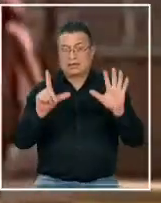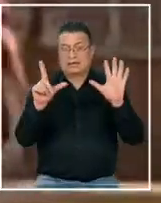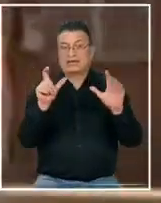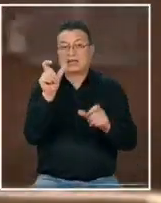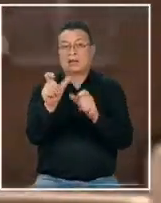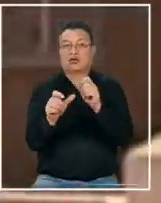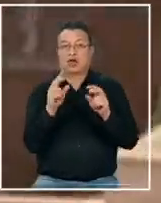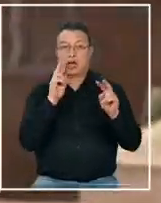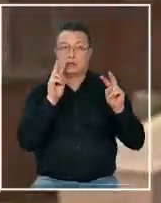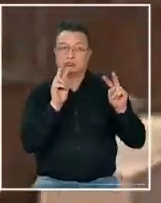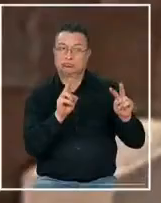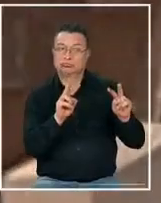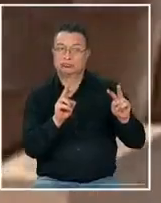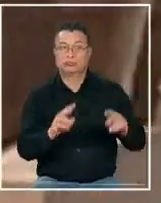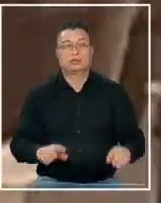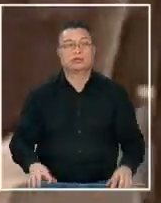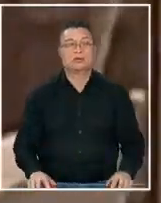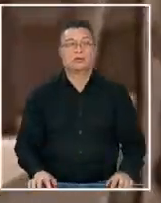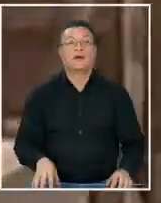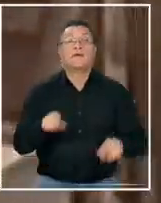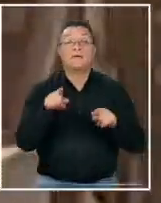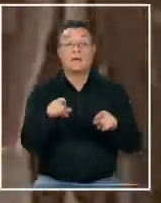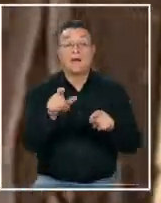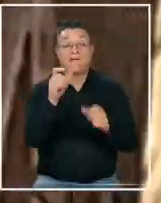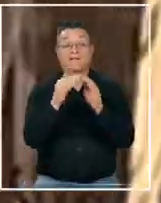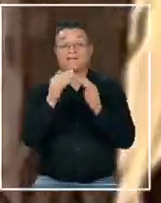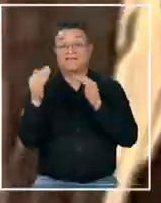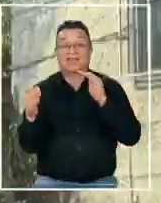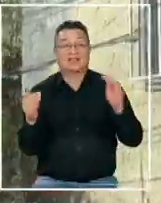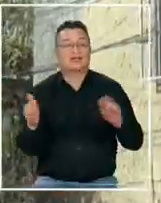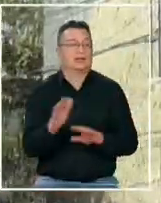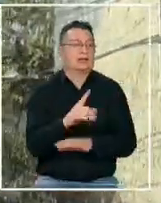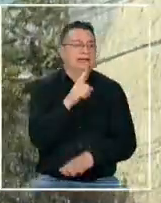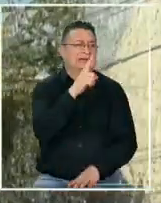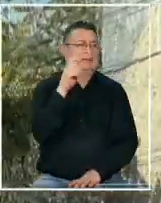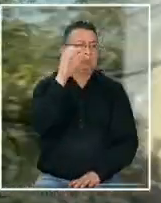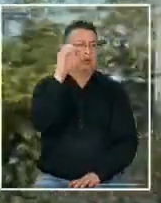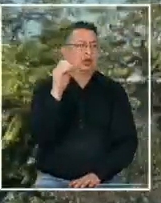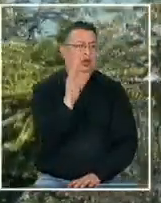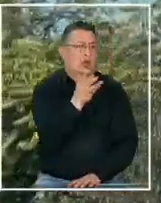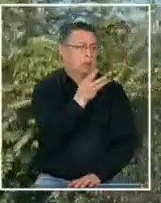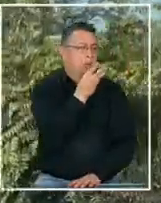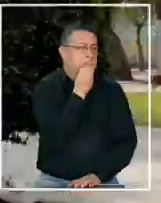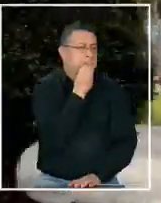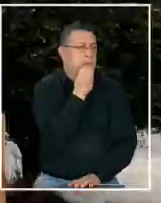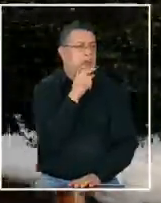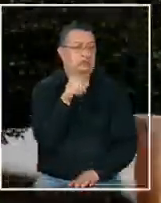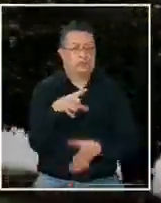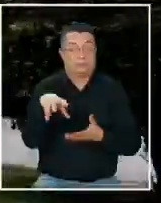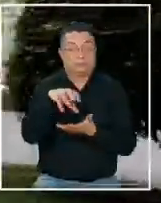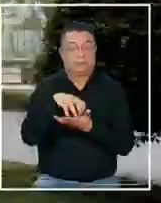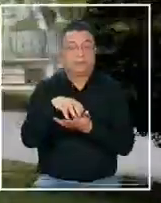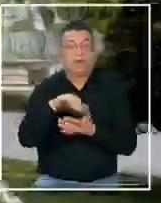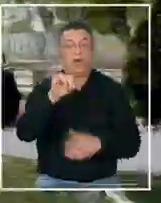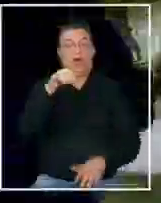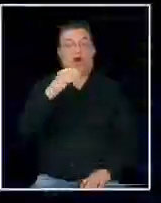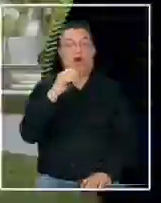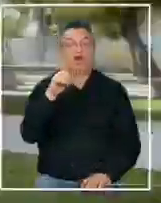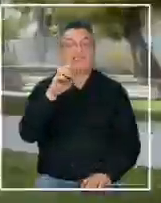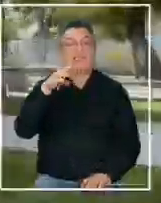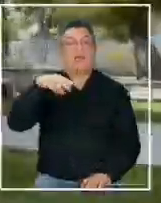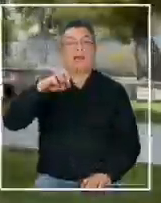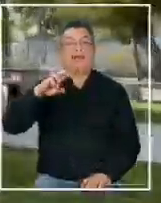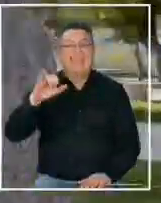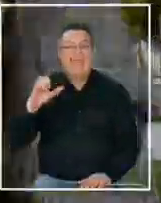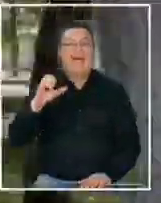personas. Los vecinos guardan absoluto silencio en el corazón de la población José María Caro